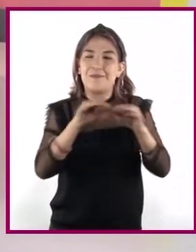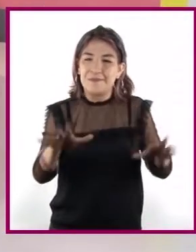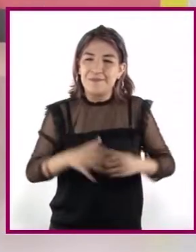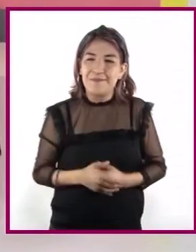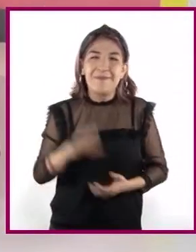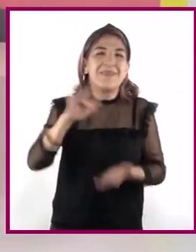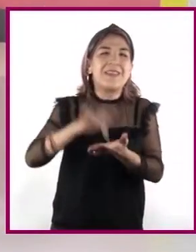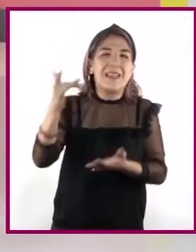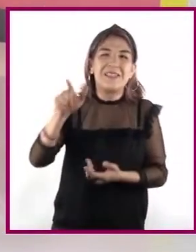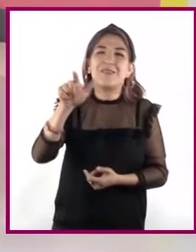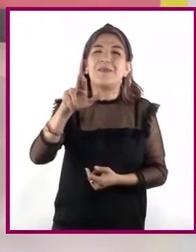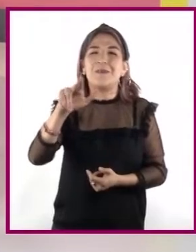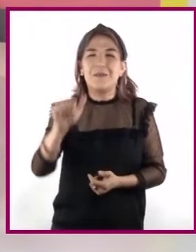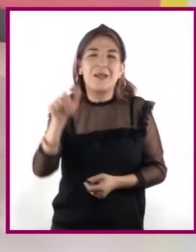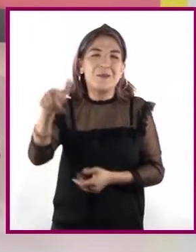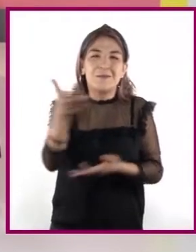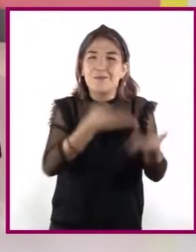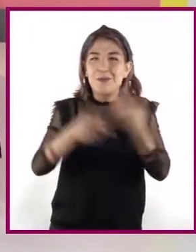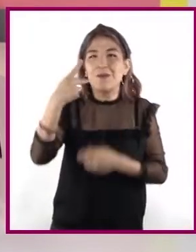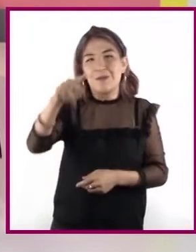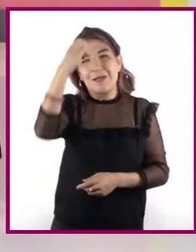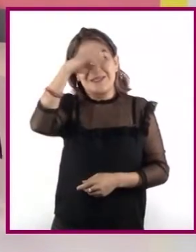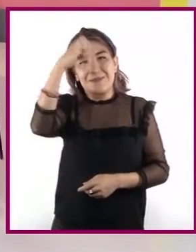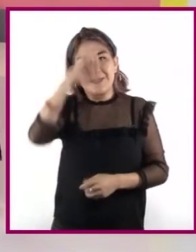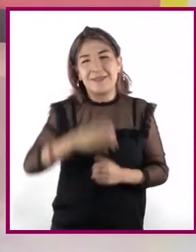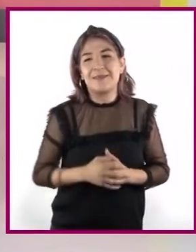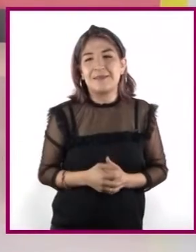Gracias, Luna, por compartir tu experiencia.